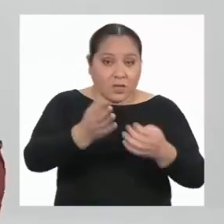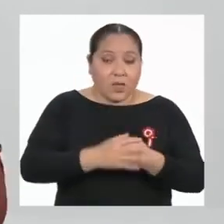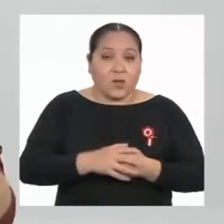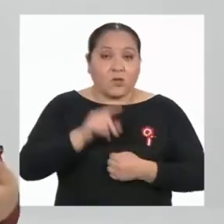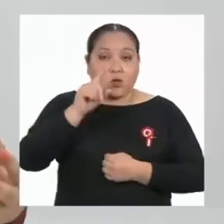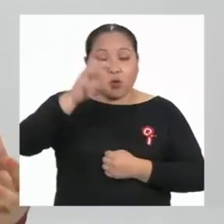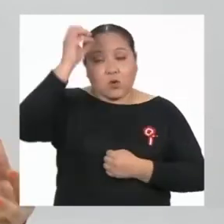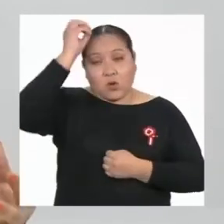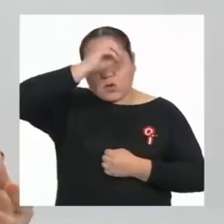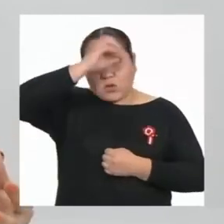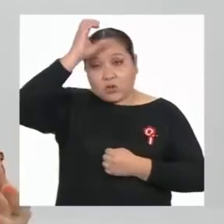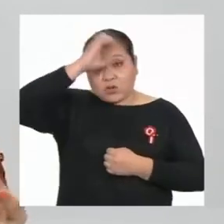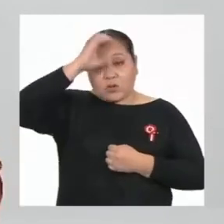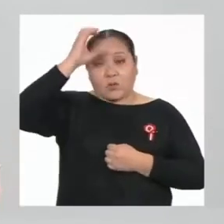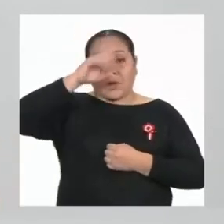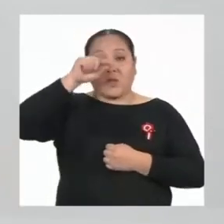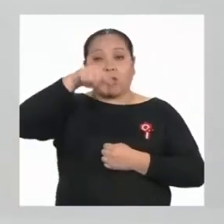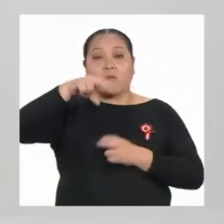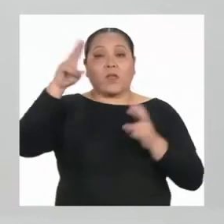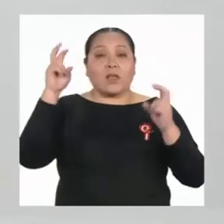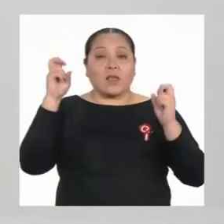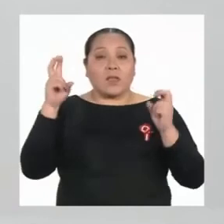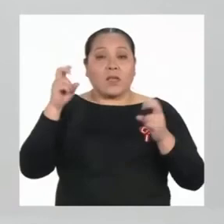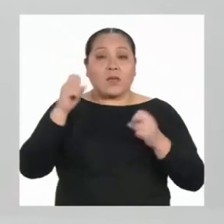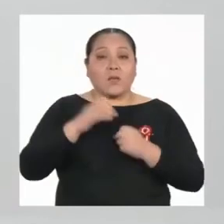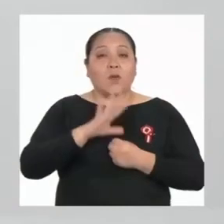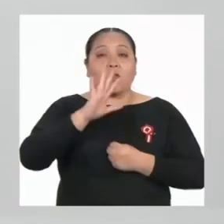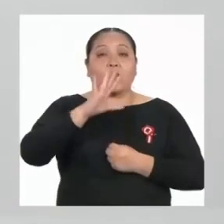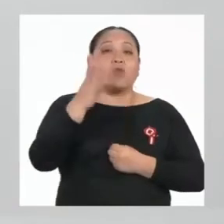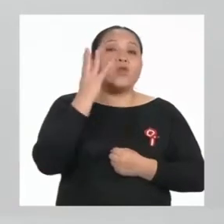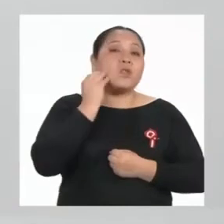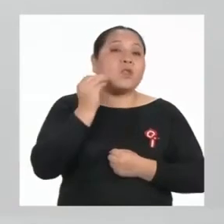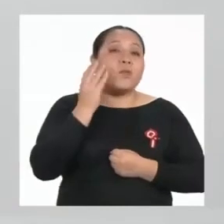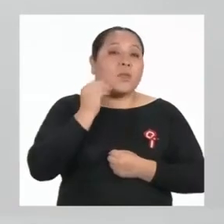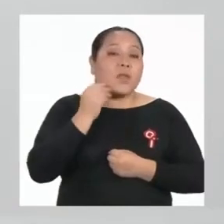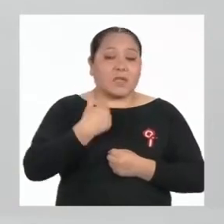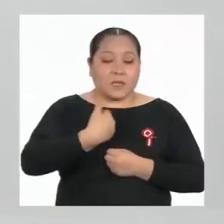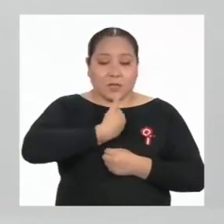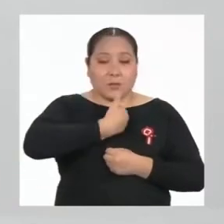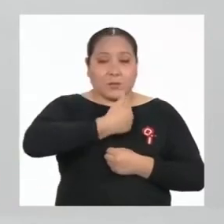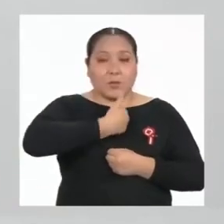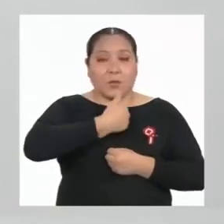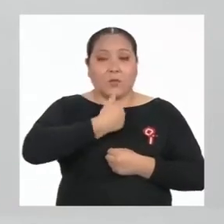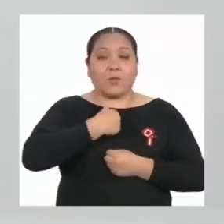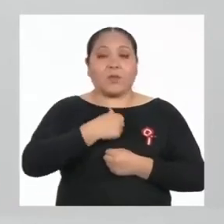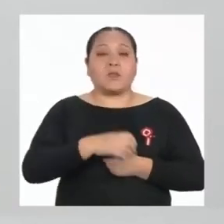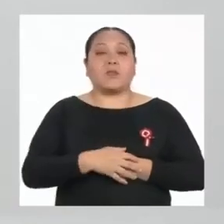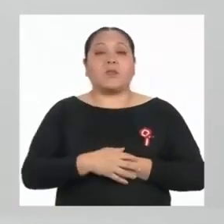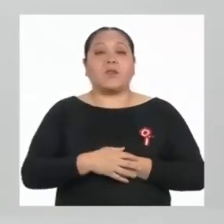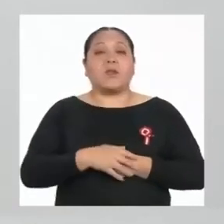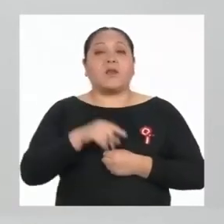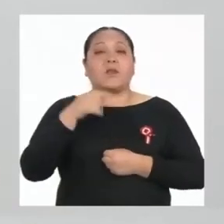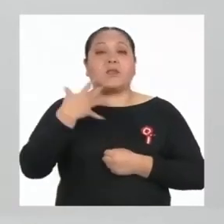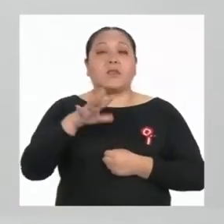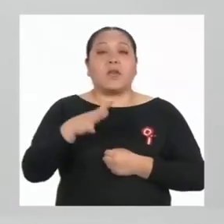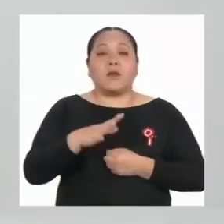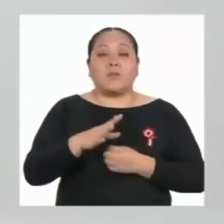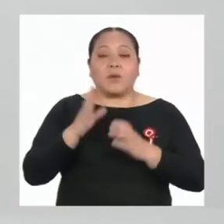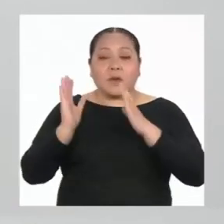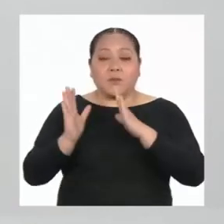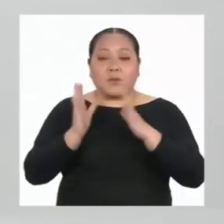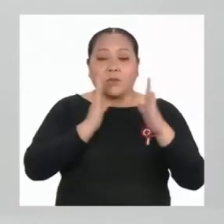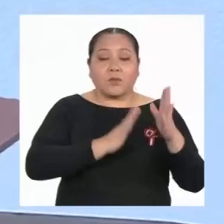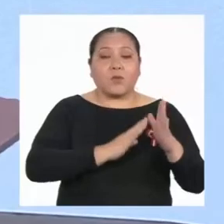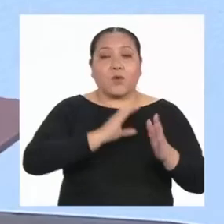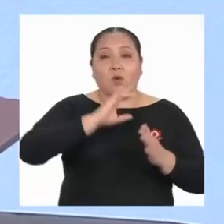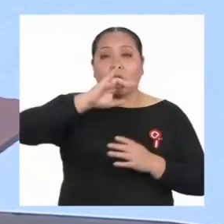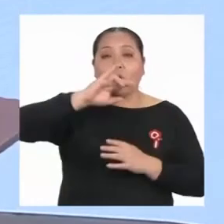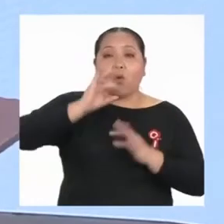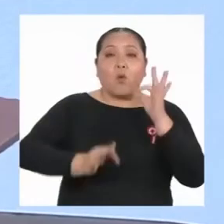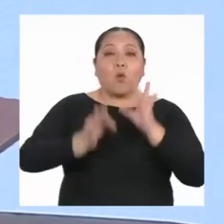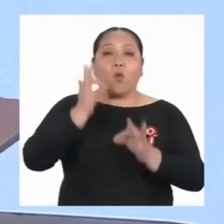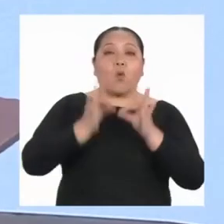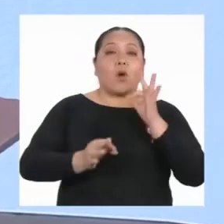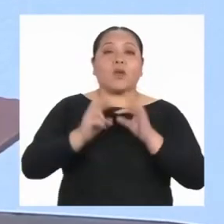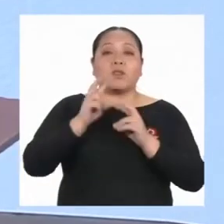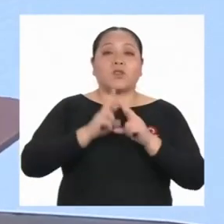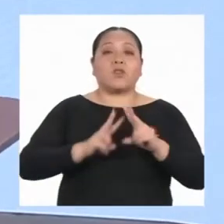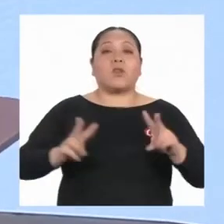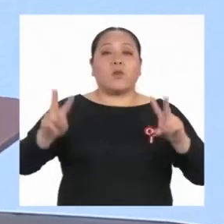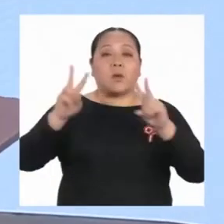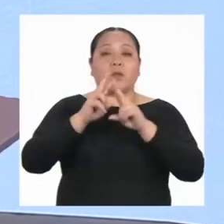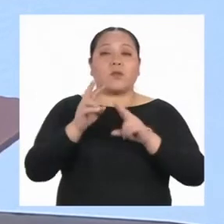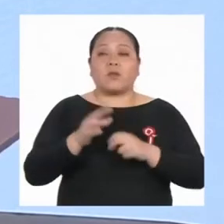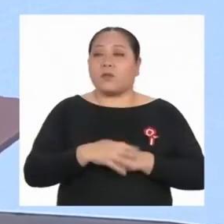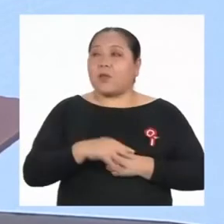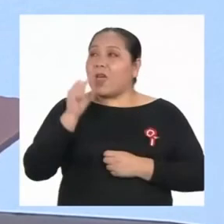tu conocimiento del tema y tus experiencias personales para elaborar un juicio de valor. Ah, su,